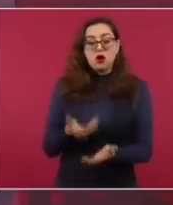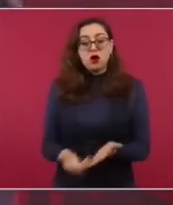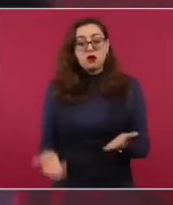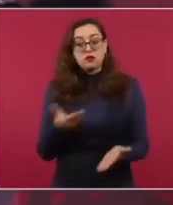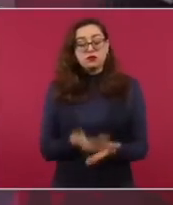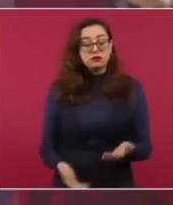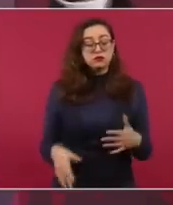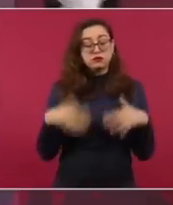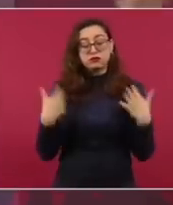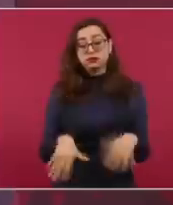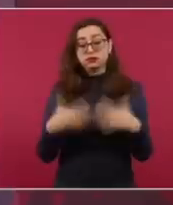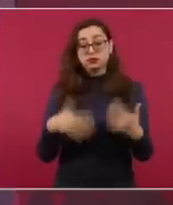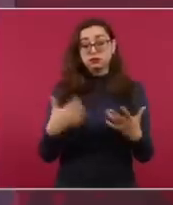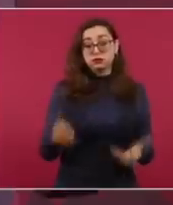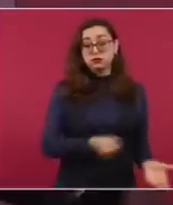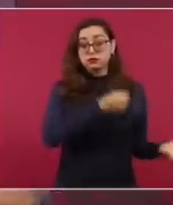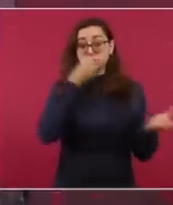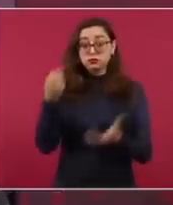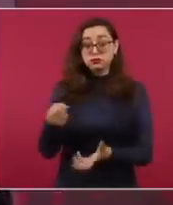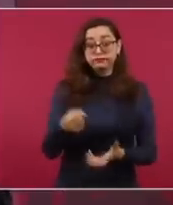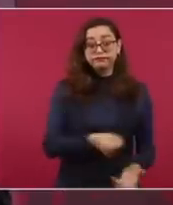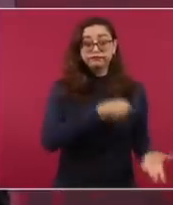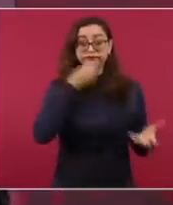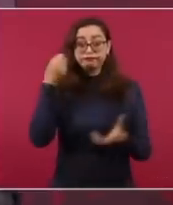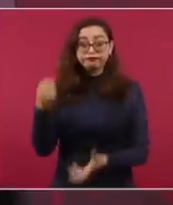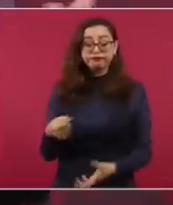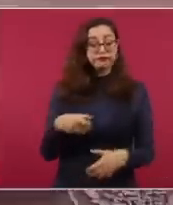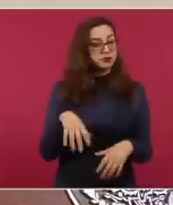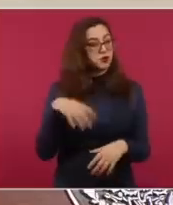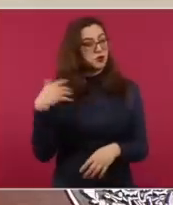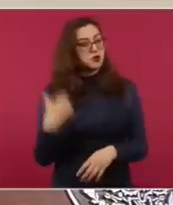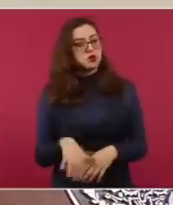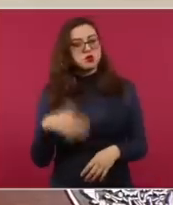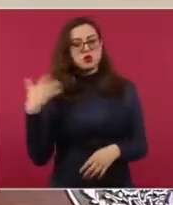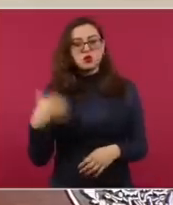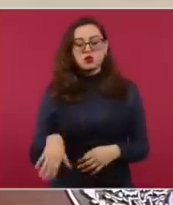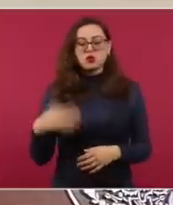Bueno, desde que se tiene registro de inversión extranjera.